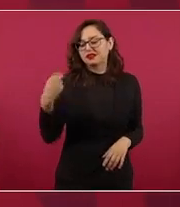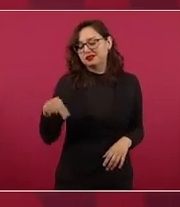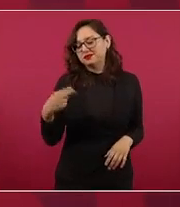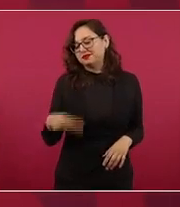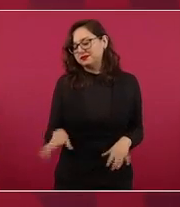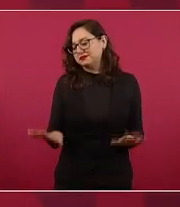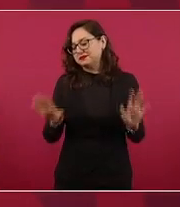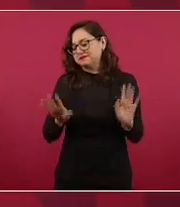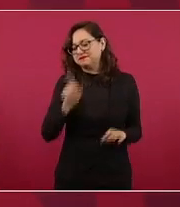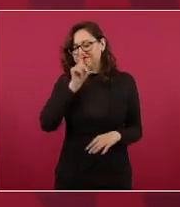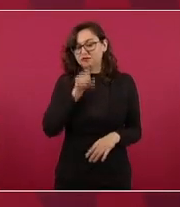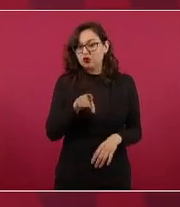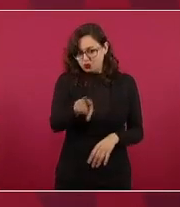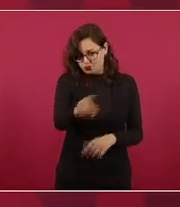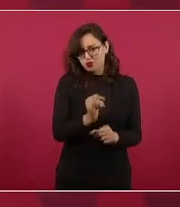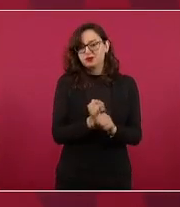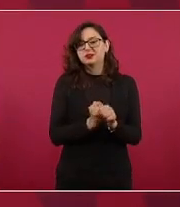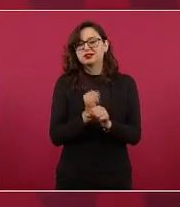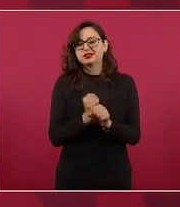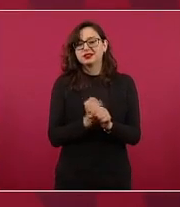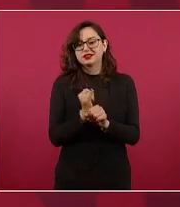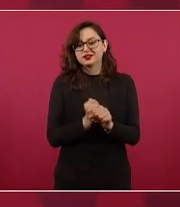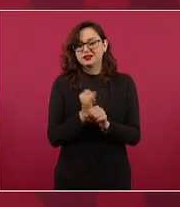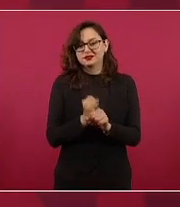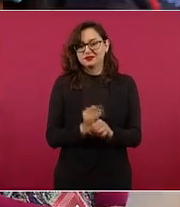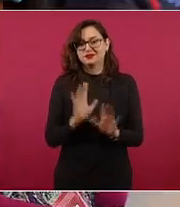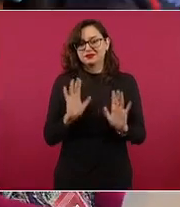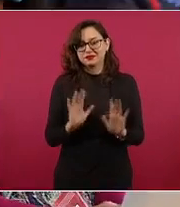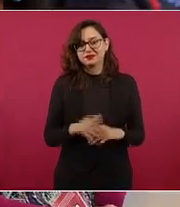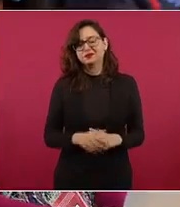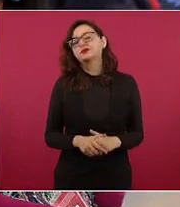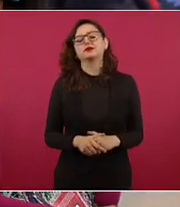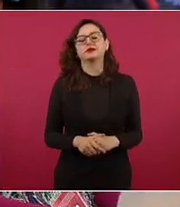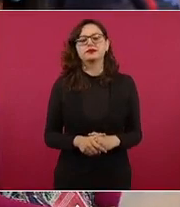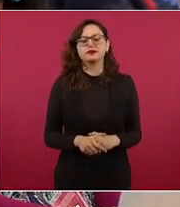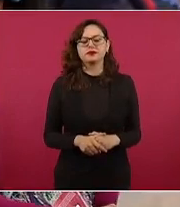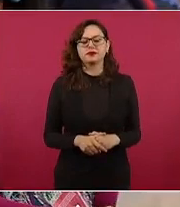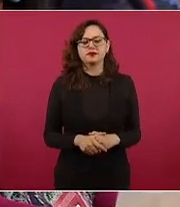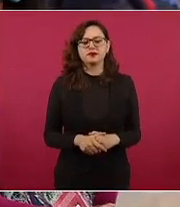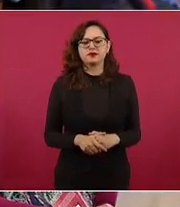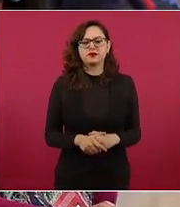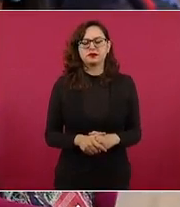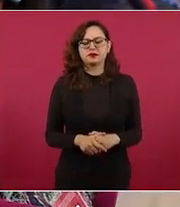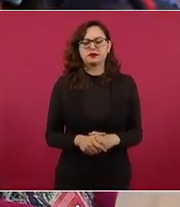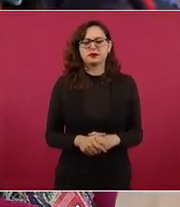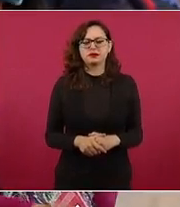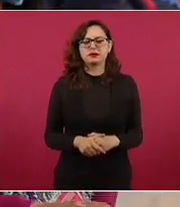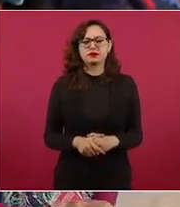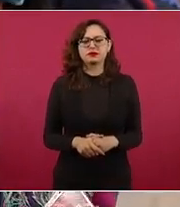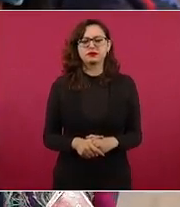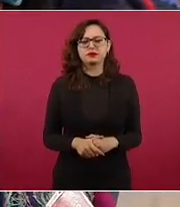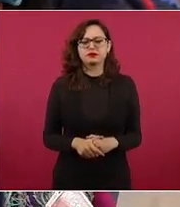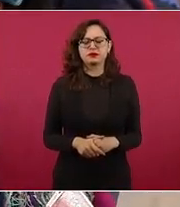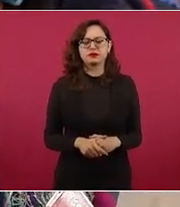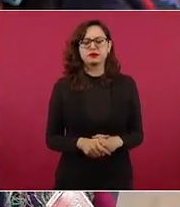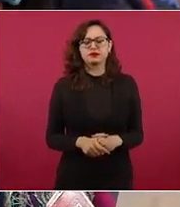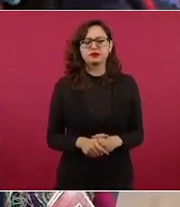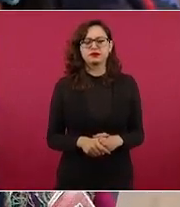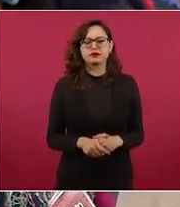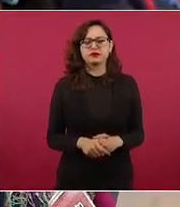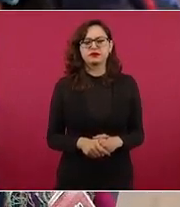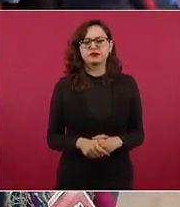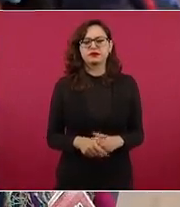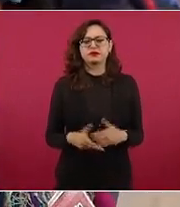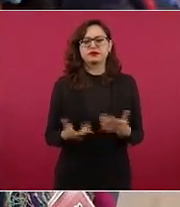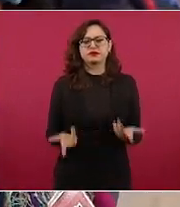ya eso te toca a ti hacer la investigación el contra argumento sería que medios que están críticos de